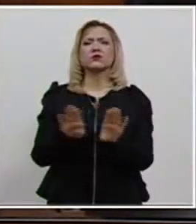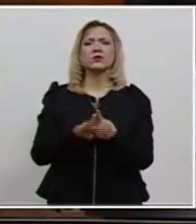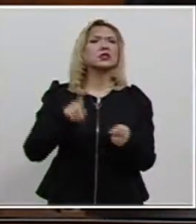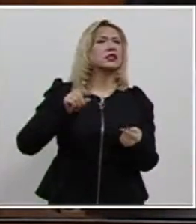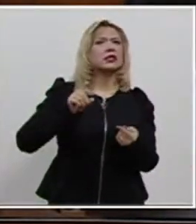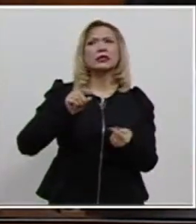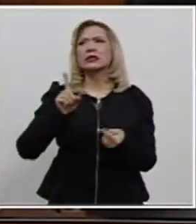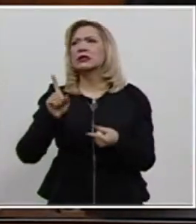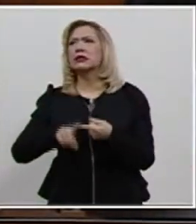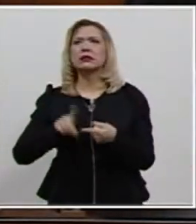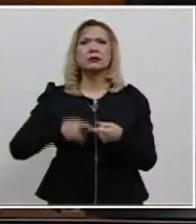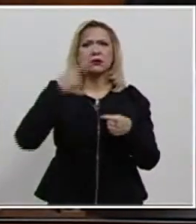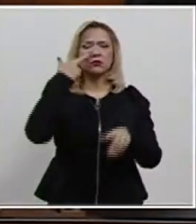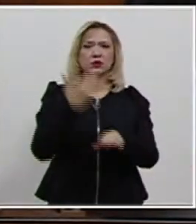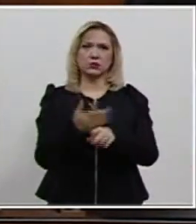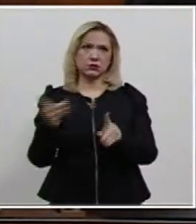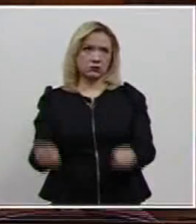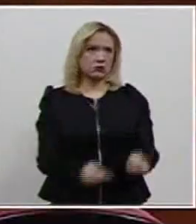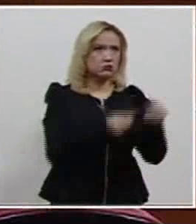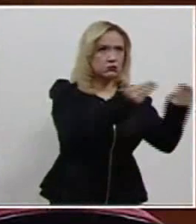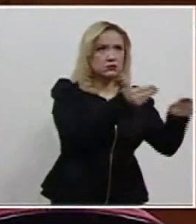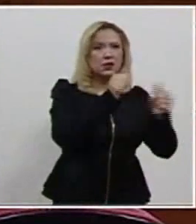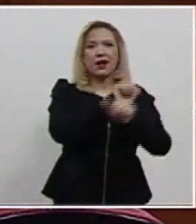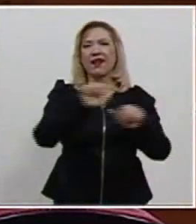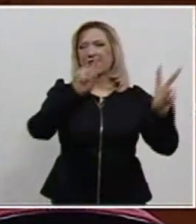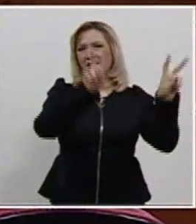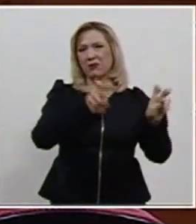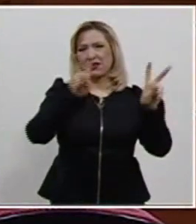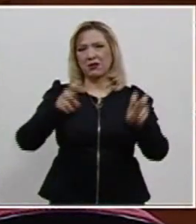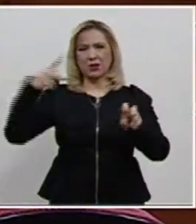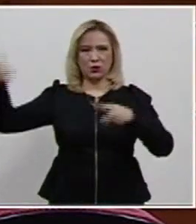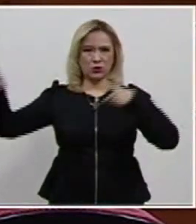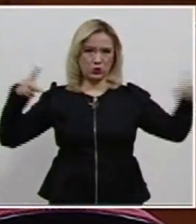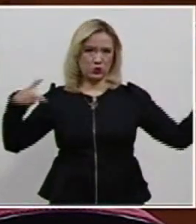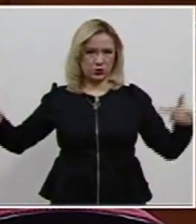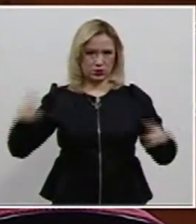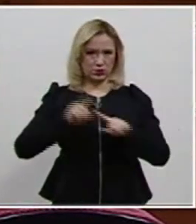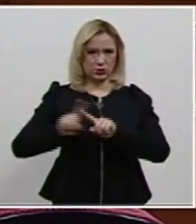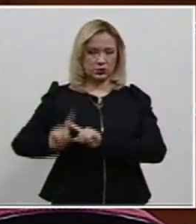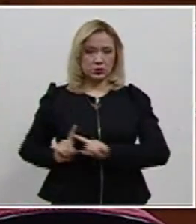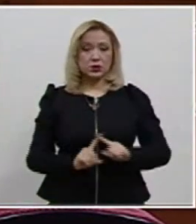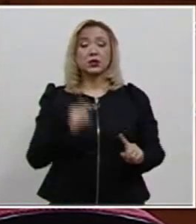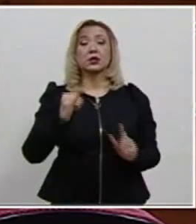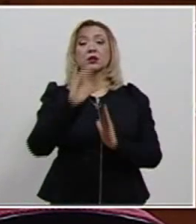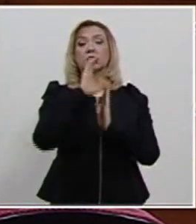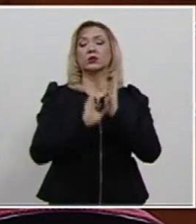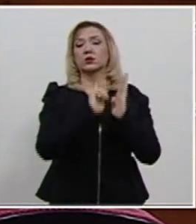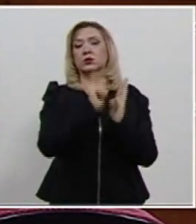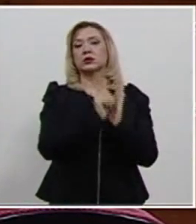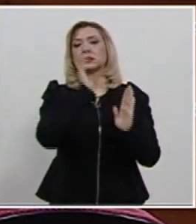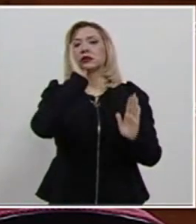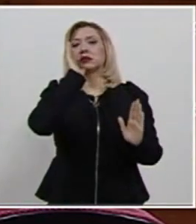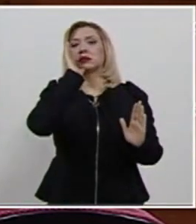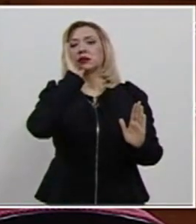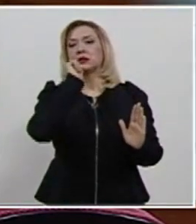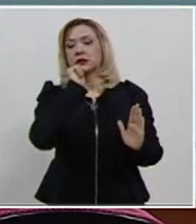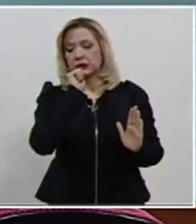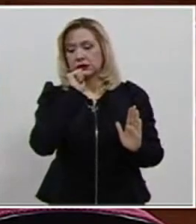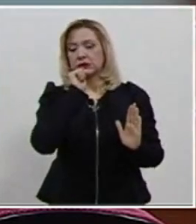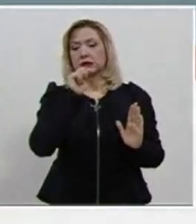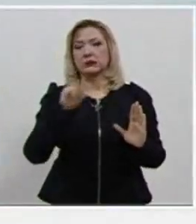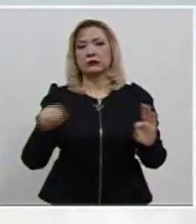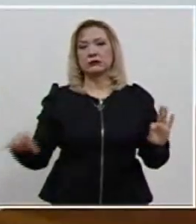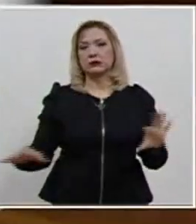materia, así y como la aplicación de restricciones constitucionales. Escuchemos algunos de los argumentos.